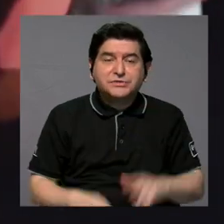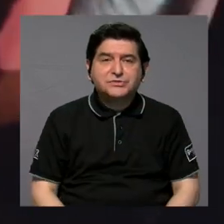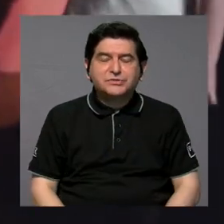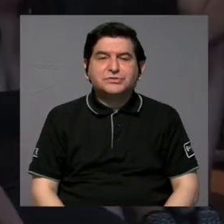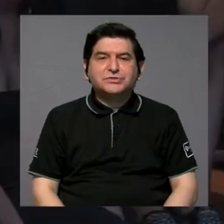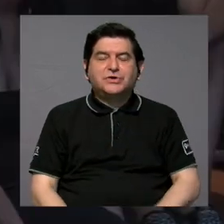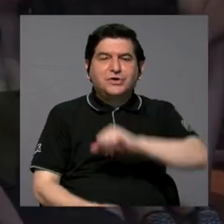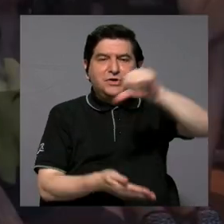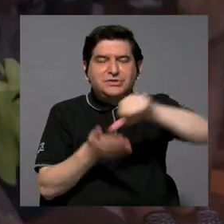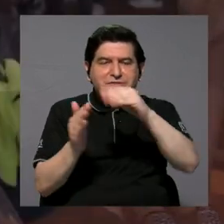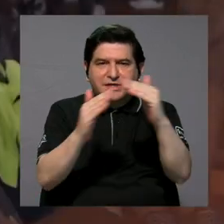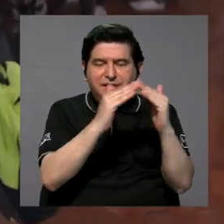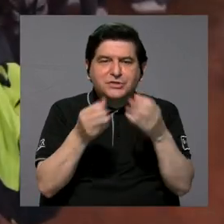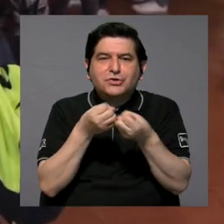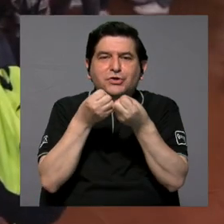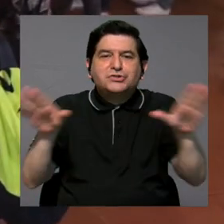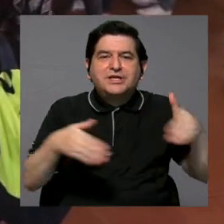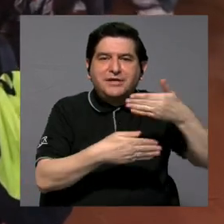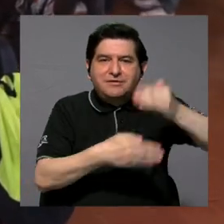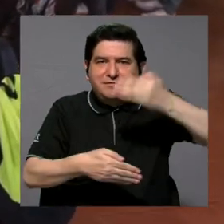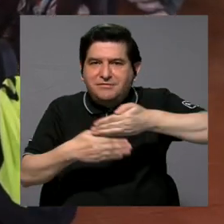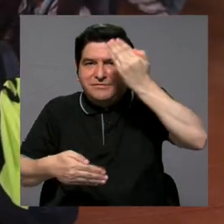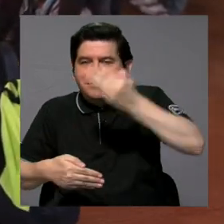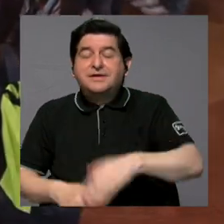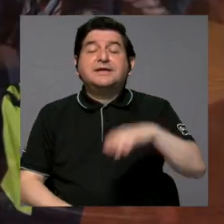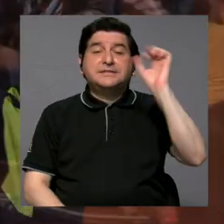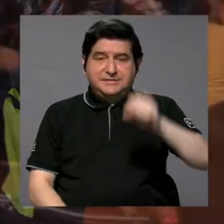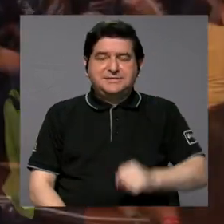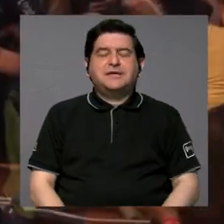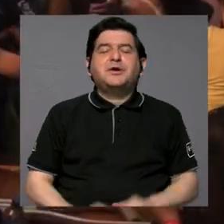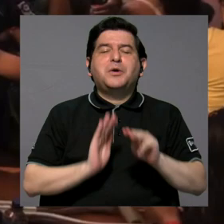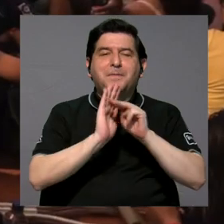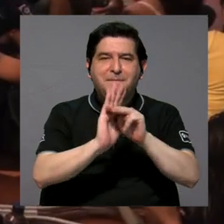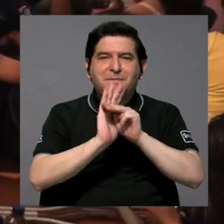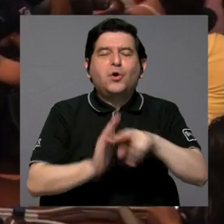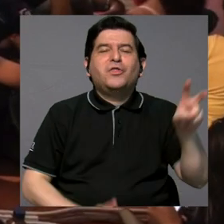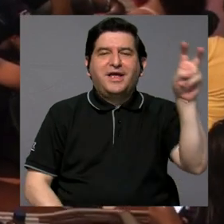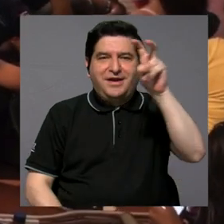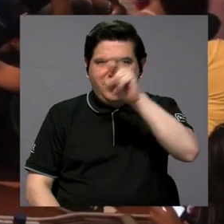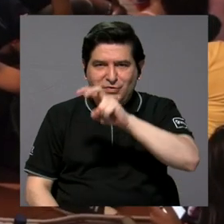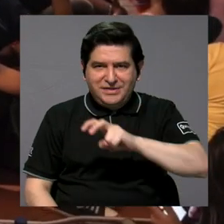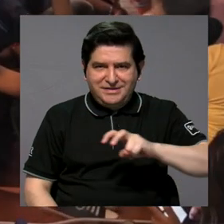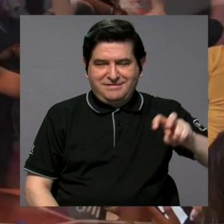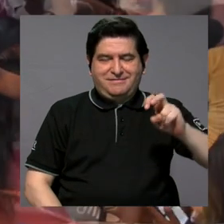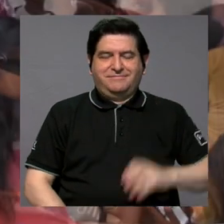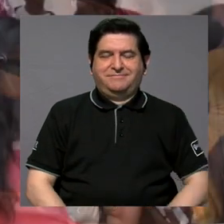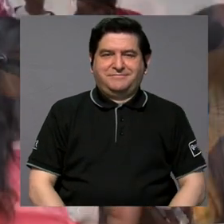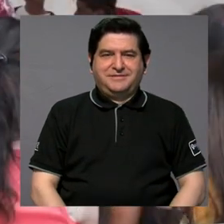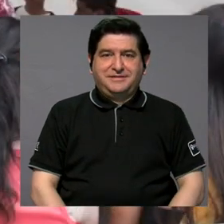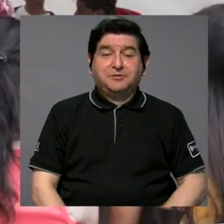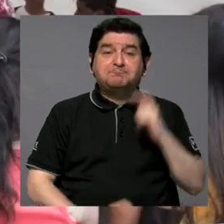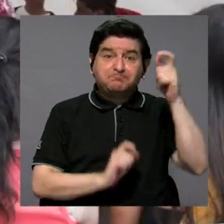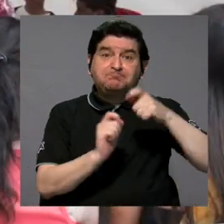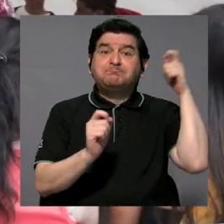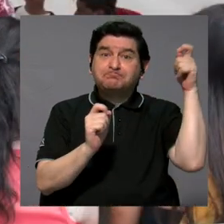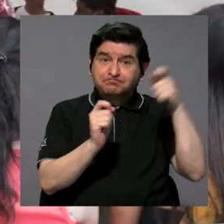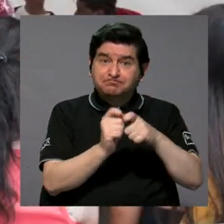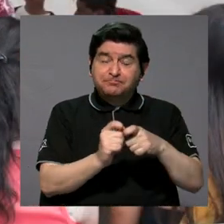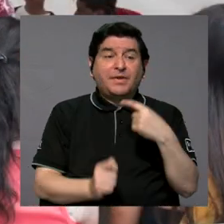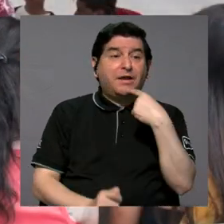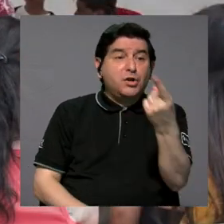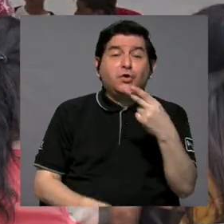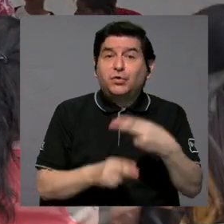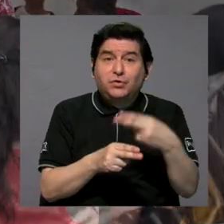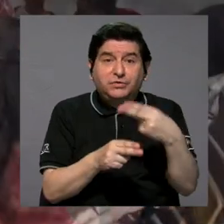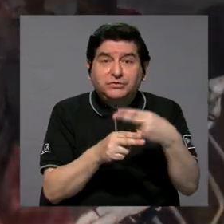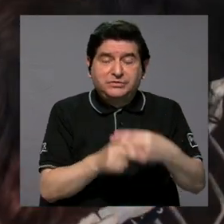Centro Cívico sin Paredes. Es correcto. Este modelo es el modelo que le llamamos itinerante o Centro Cívico sin Paredes, porque precisamente, como lo bien no dice